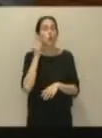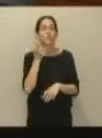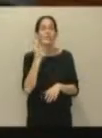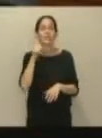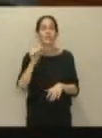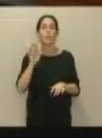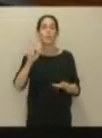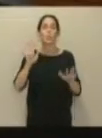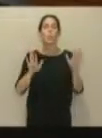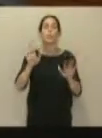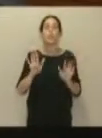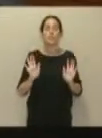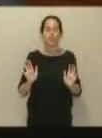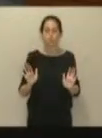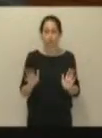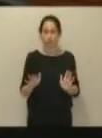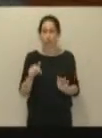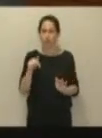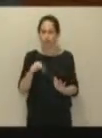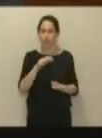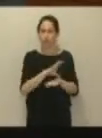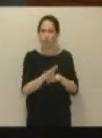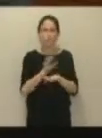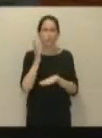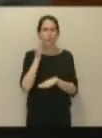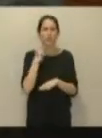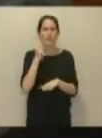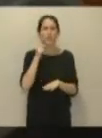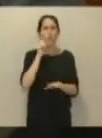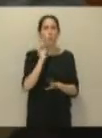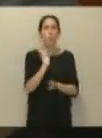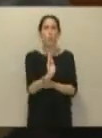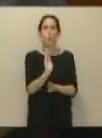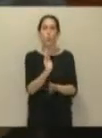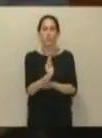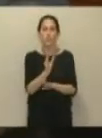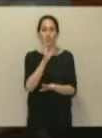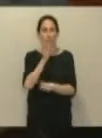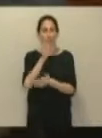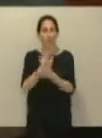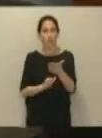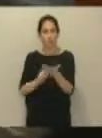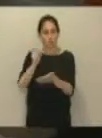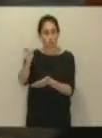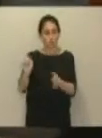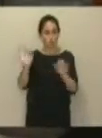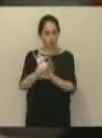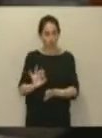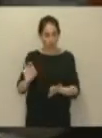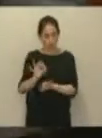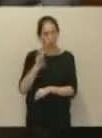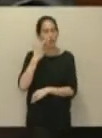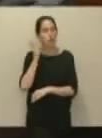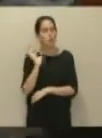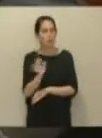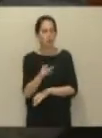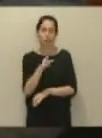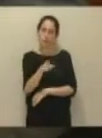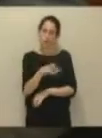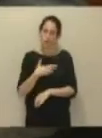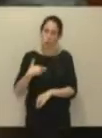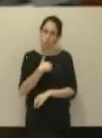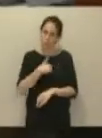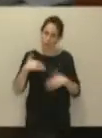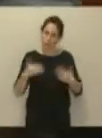que les había movido a no entregar aquel informe. Es verdad que ahí jugaron un papelón tanto